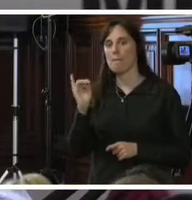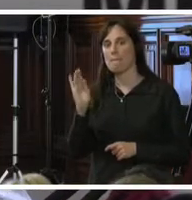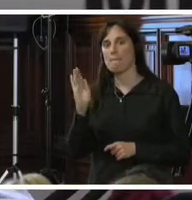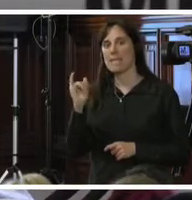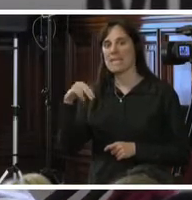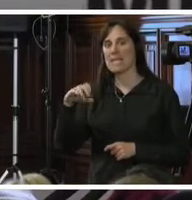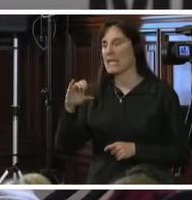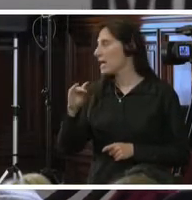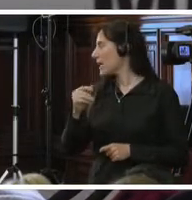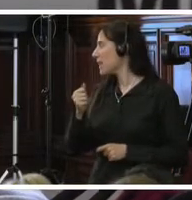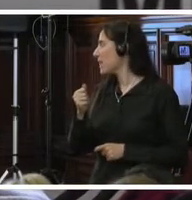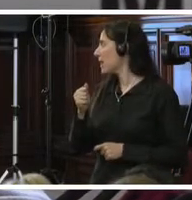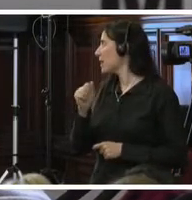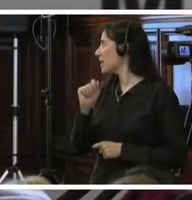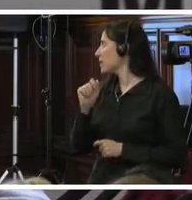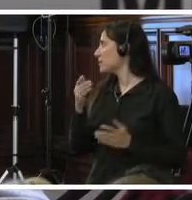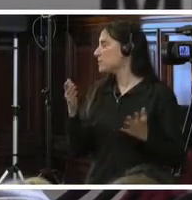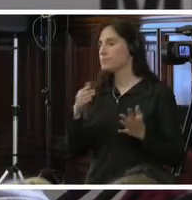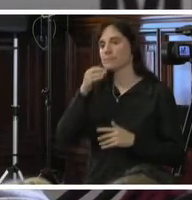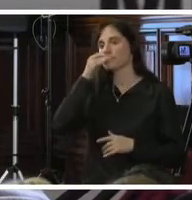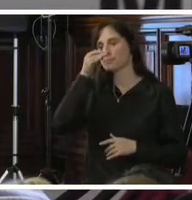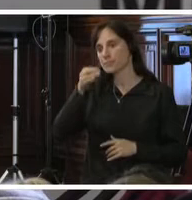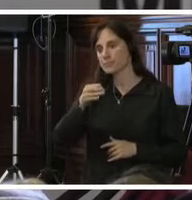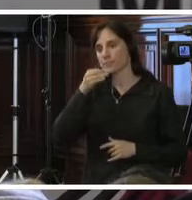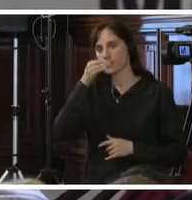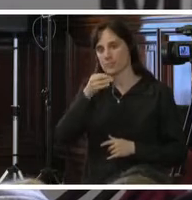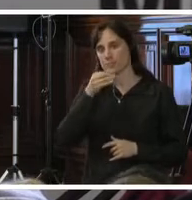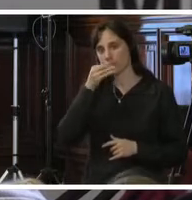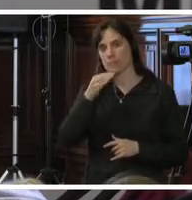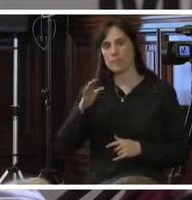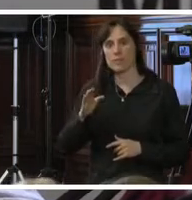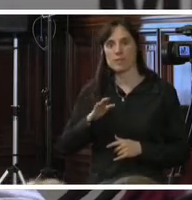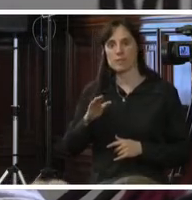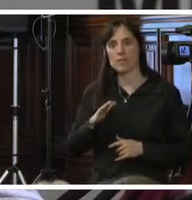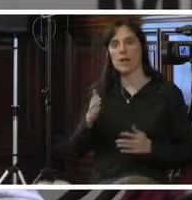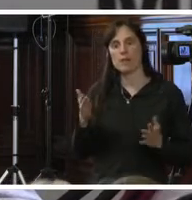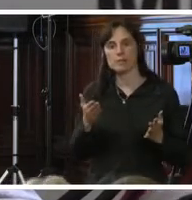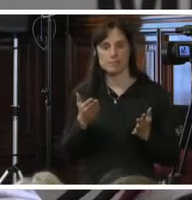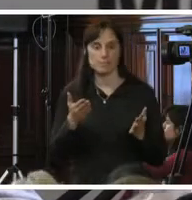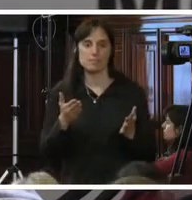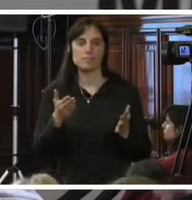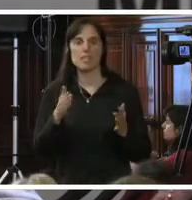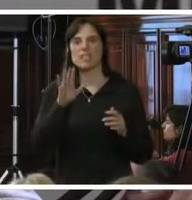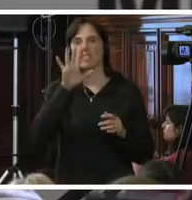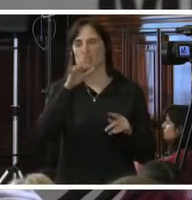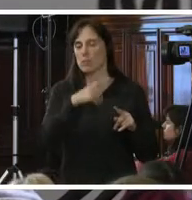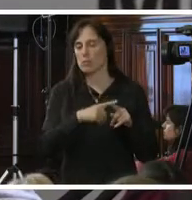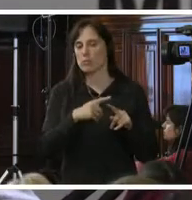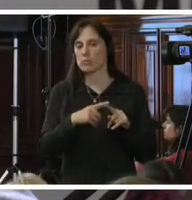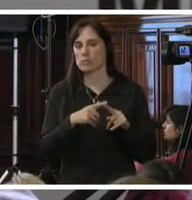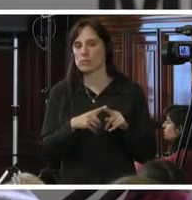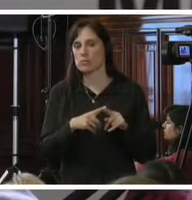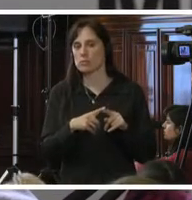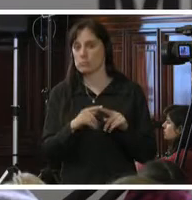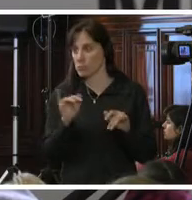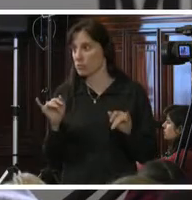quien se va a dirigir a nosotros, va a intervenir durante cinco minutos. Sí,